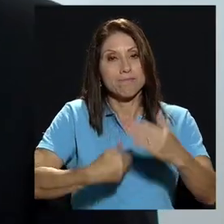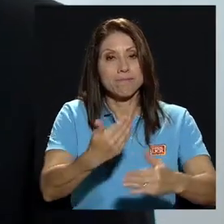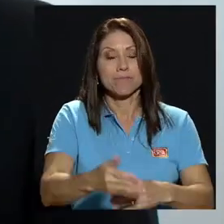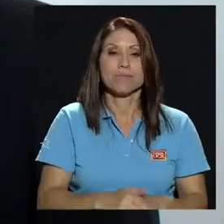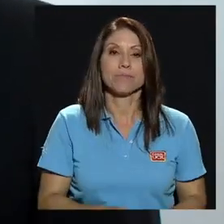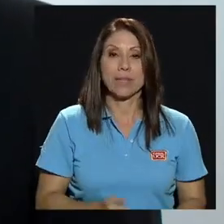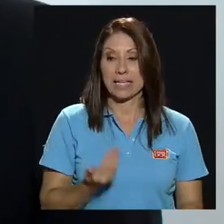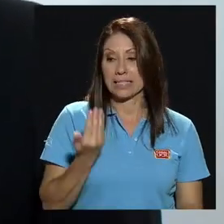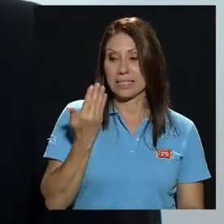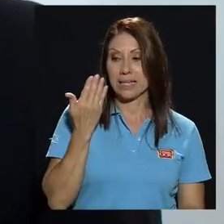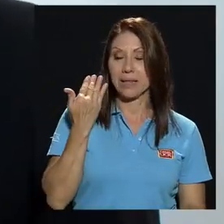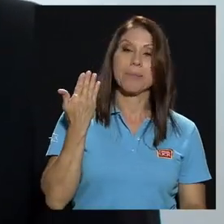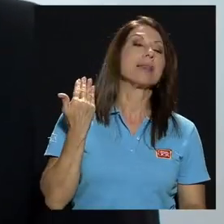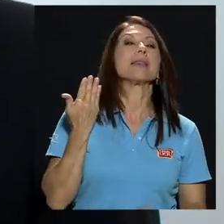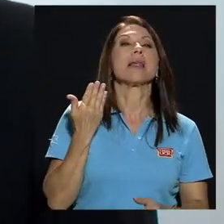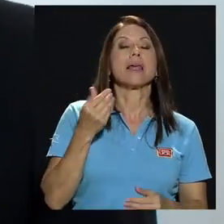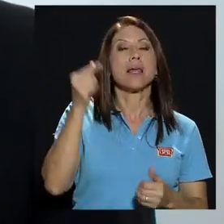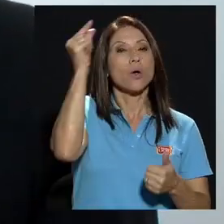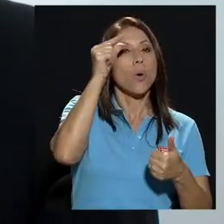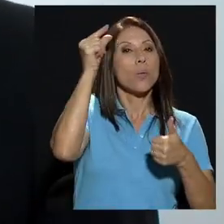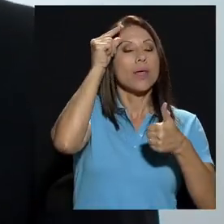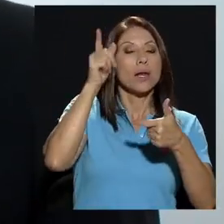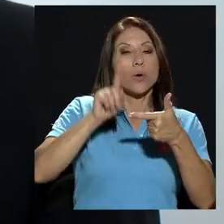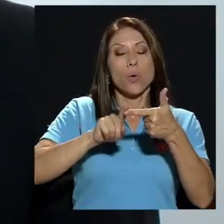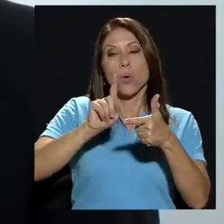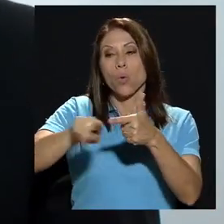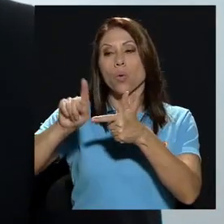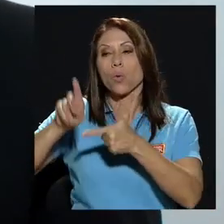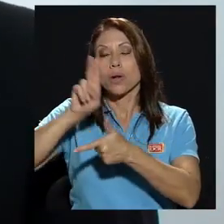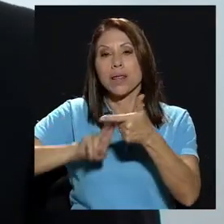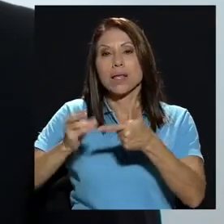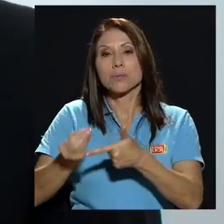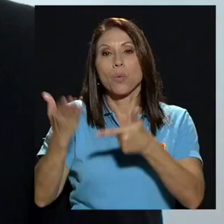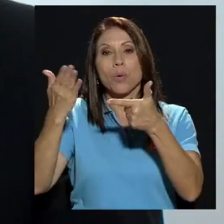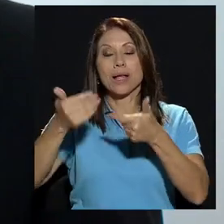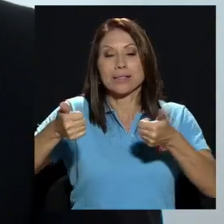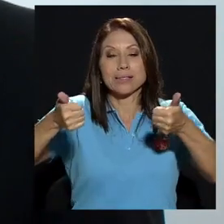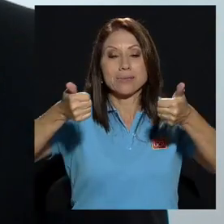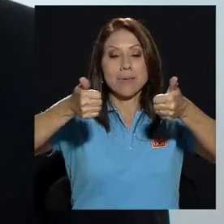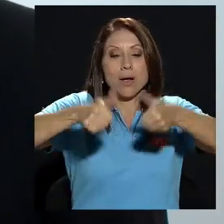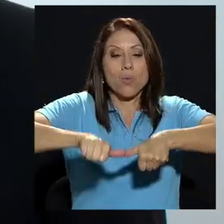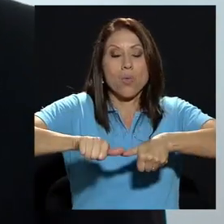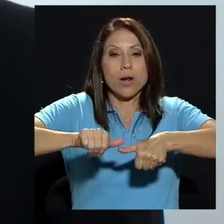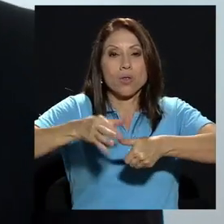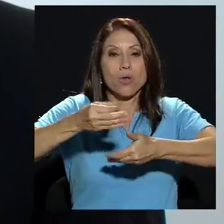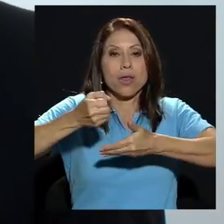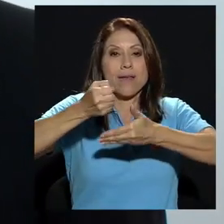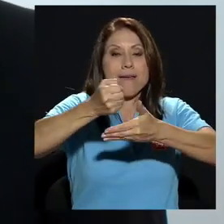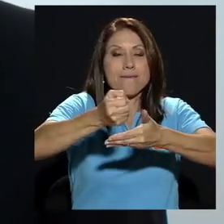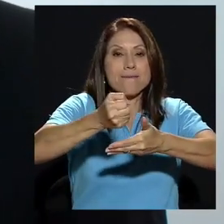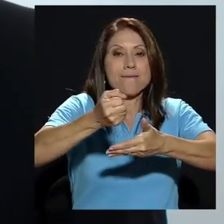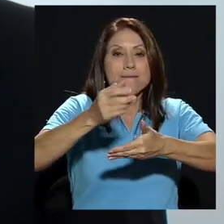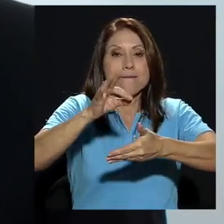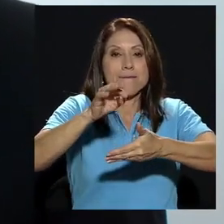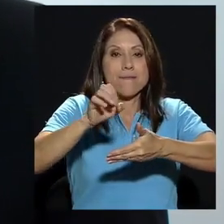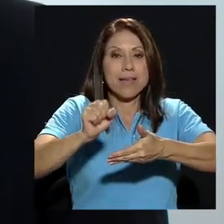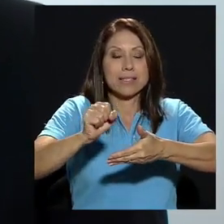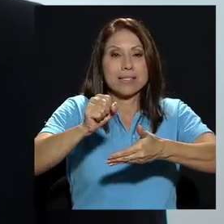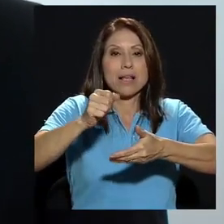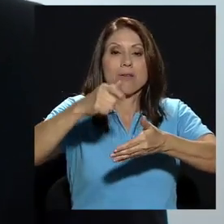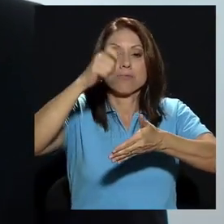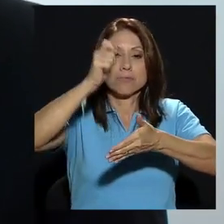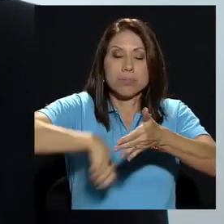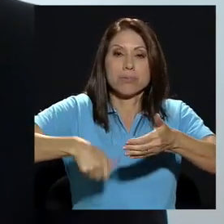Guillermo recientemente se firmó entre el gobierno y las universidades públicas el acuerdo del FES que establece un incremento del 3,7% en los